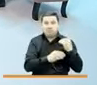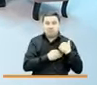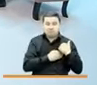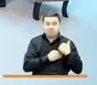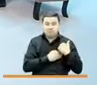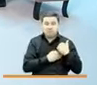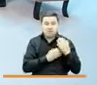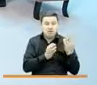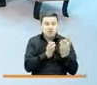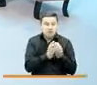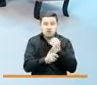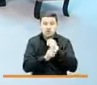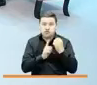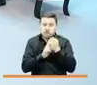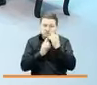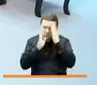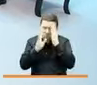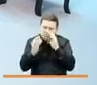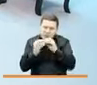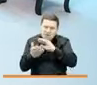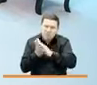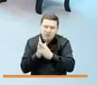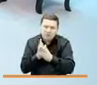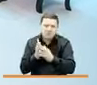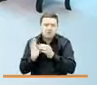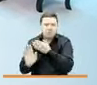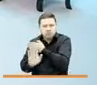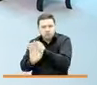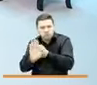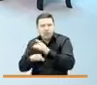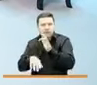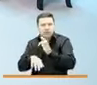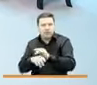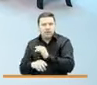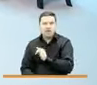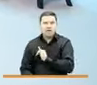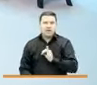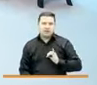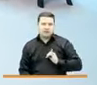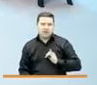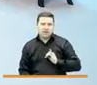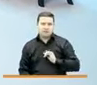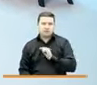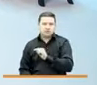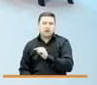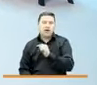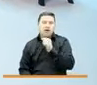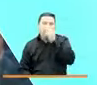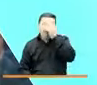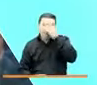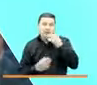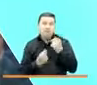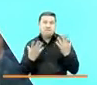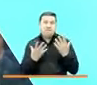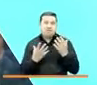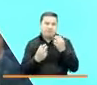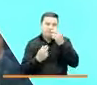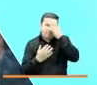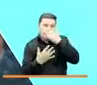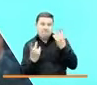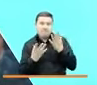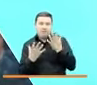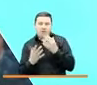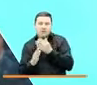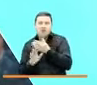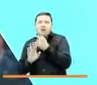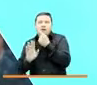la inclusión social y la reconciliación realizarán de manera individual un Facebook Live para brindar otro